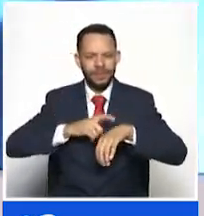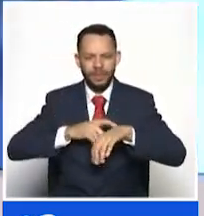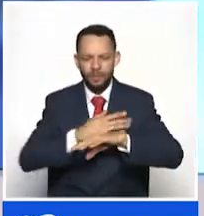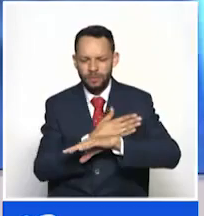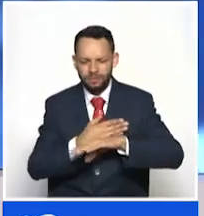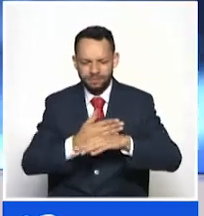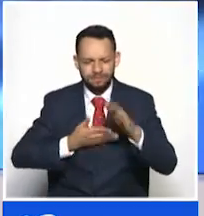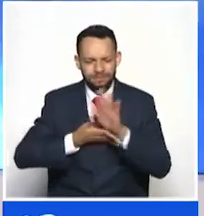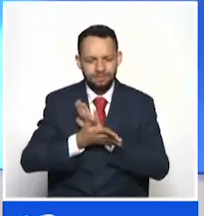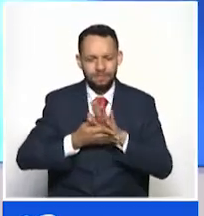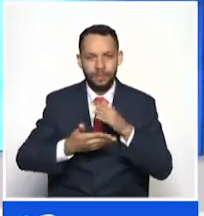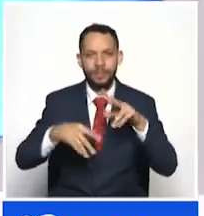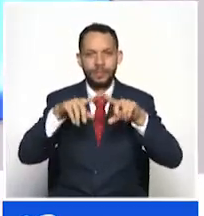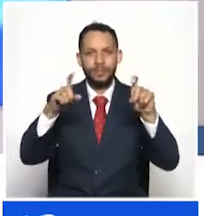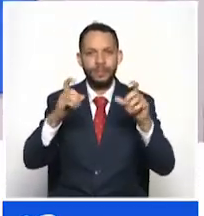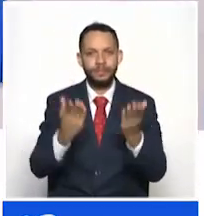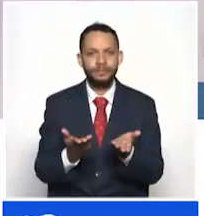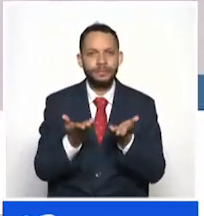continuación nuestros titulares.